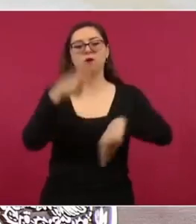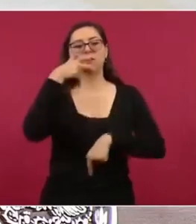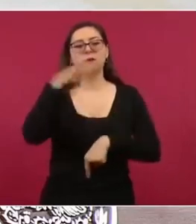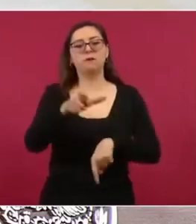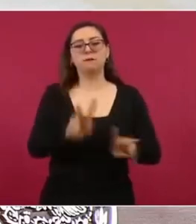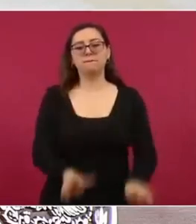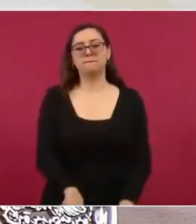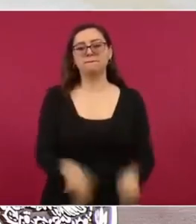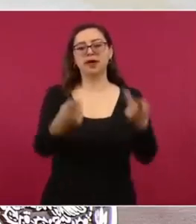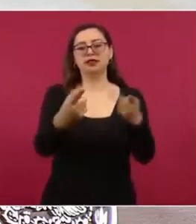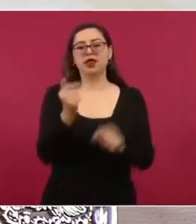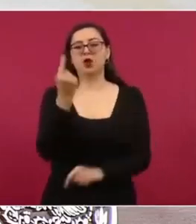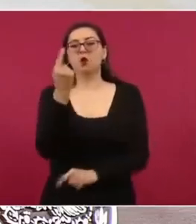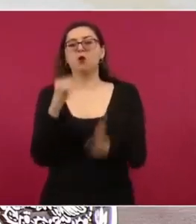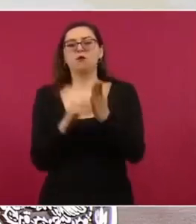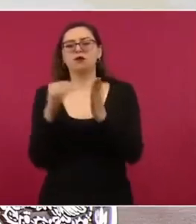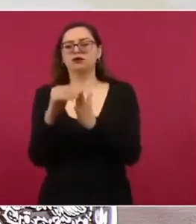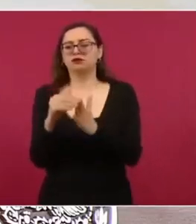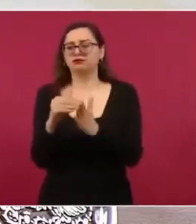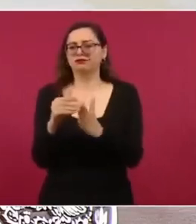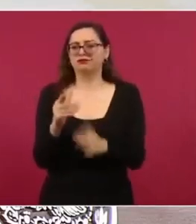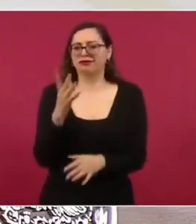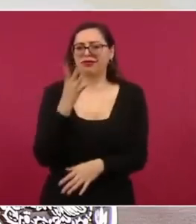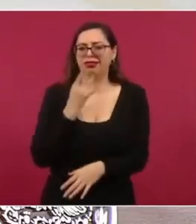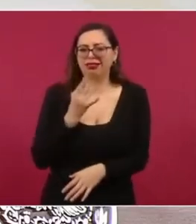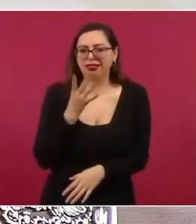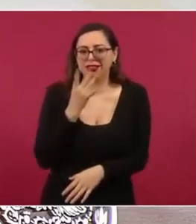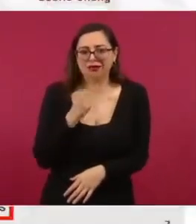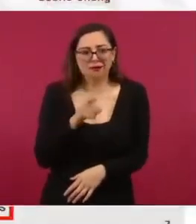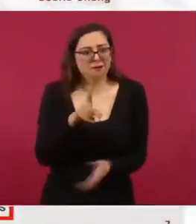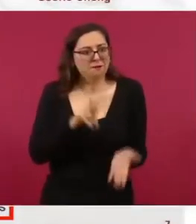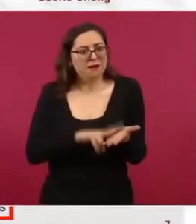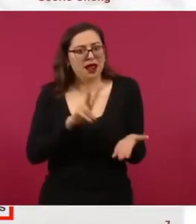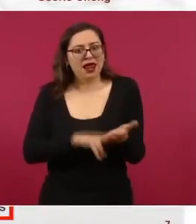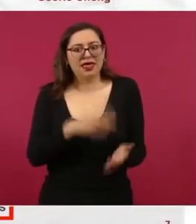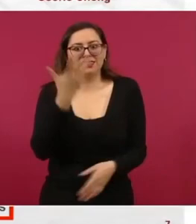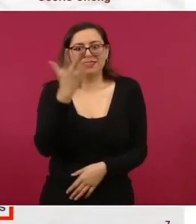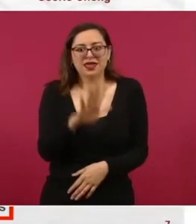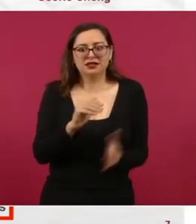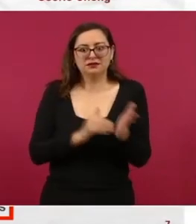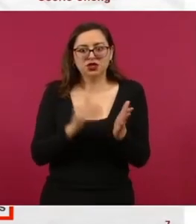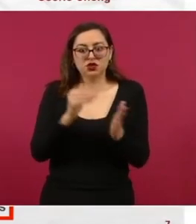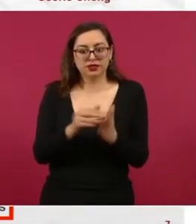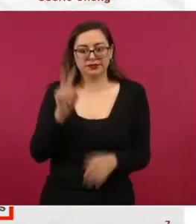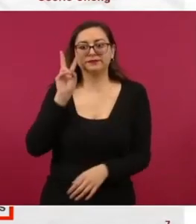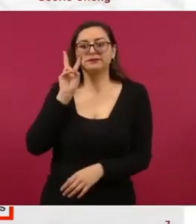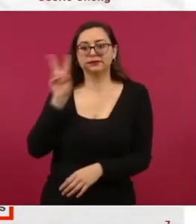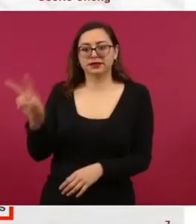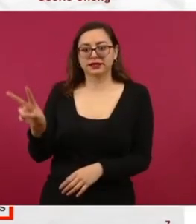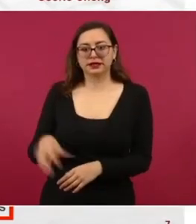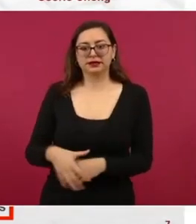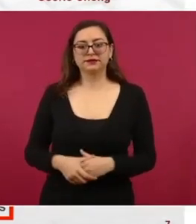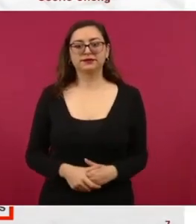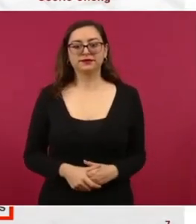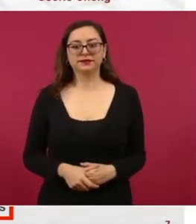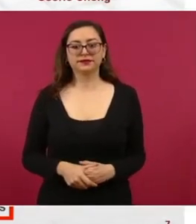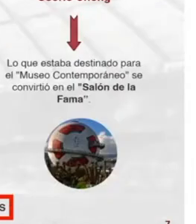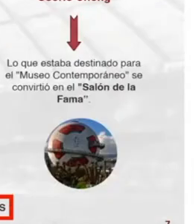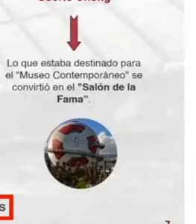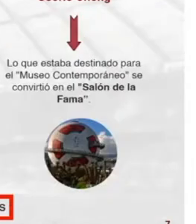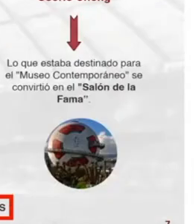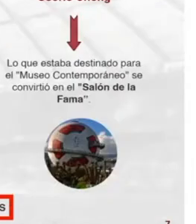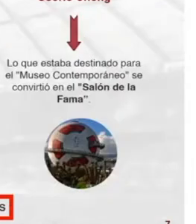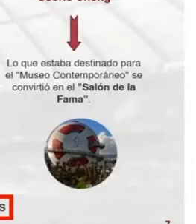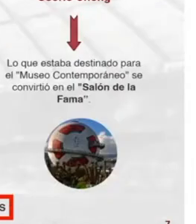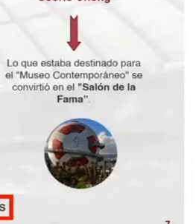un millón de pesos cuando valía casi 10. Luego otro gobernador, Núñez Soto, le dona dos terrenos, el